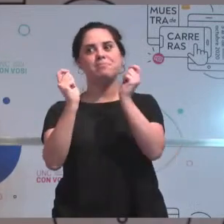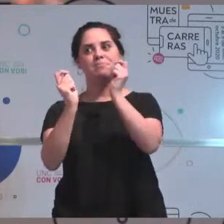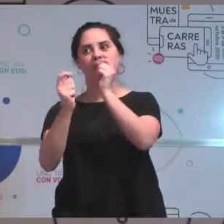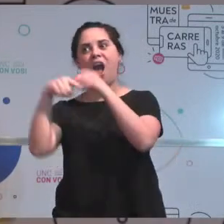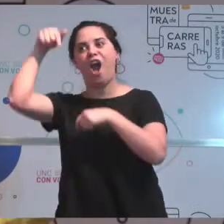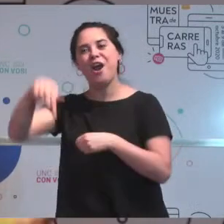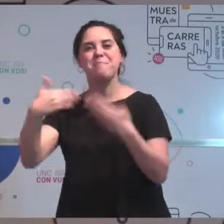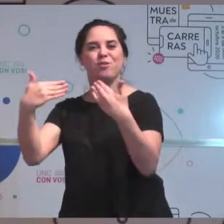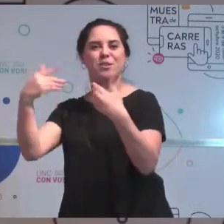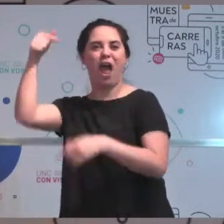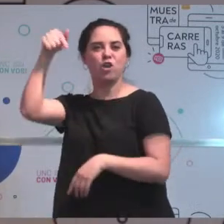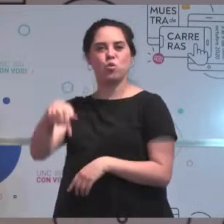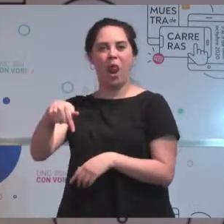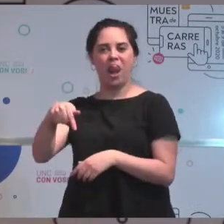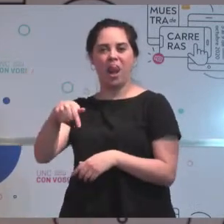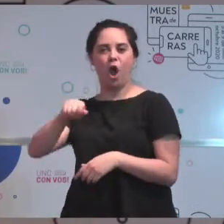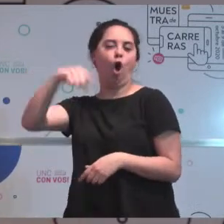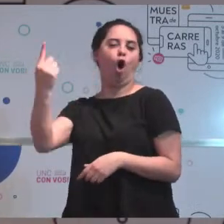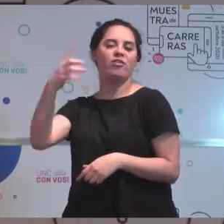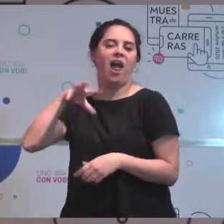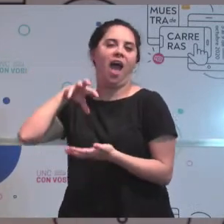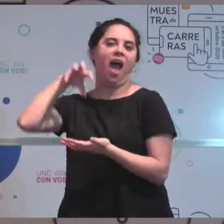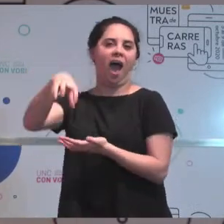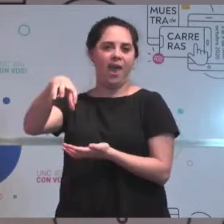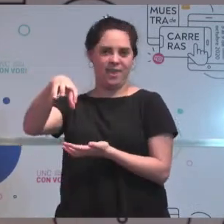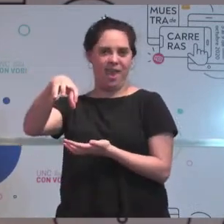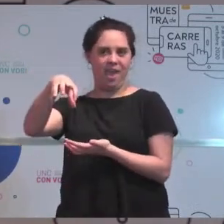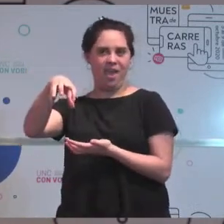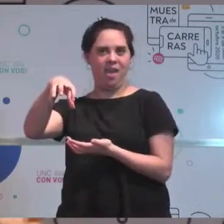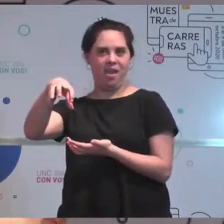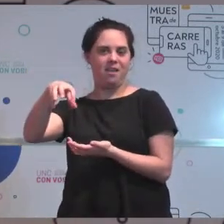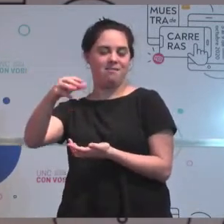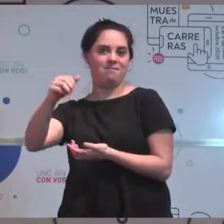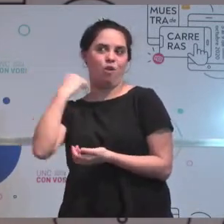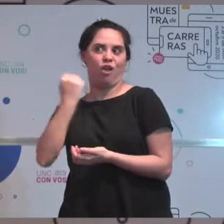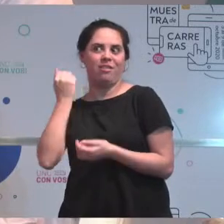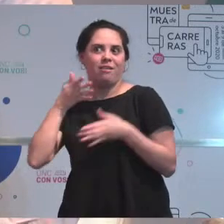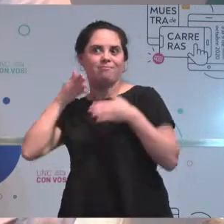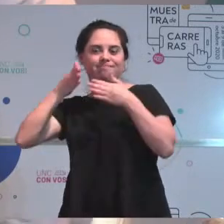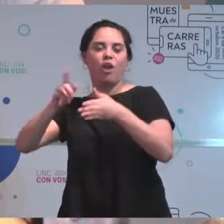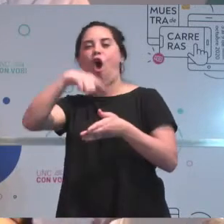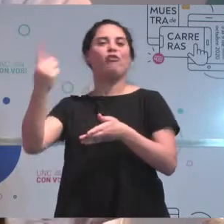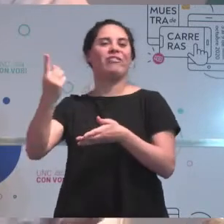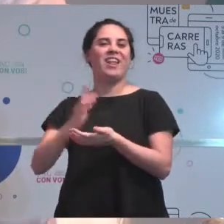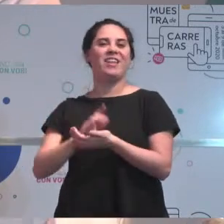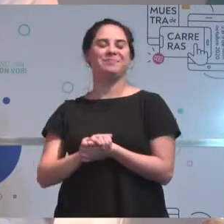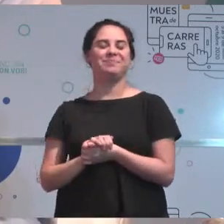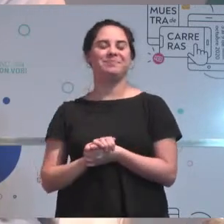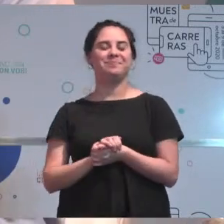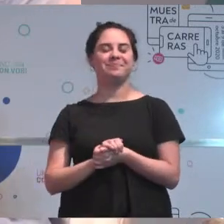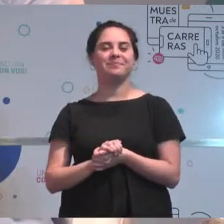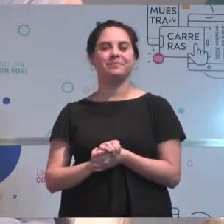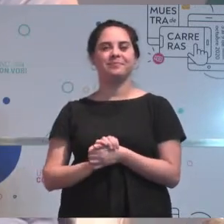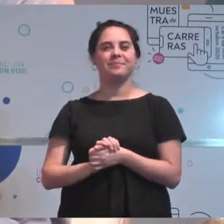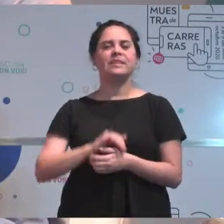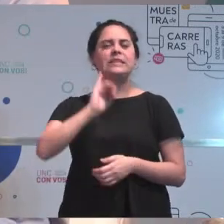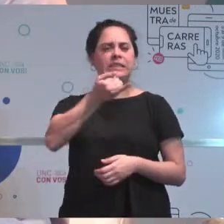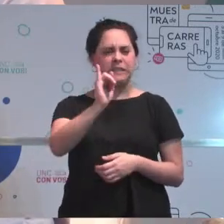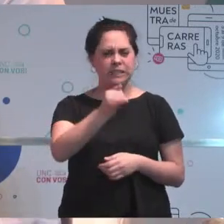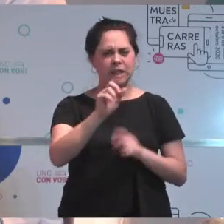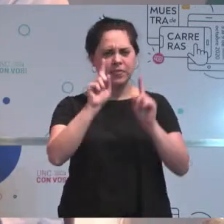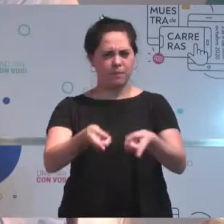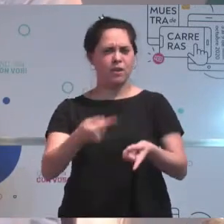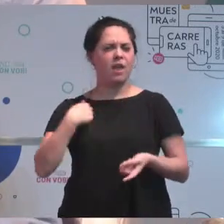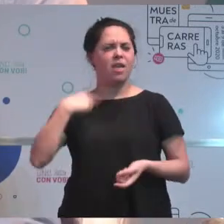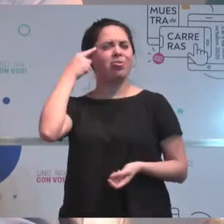otras áreas también, además de esta que le interesaba inicialmente. Sí, y también es porque uno cuando empieza es como que tenés